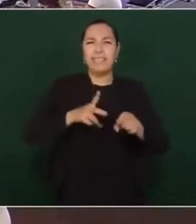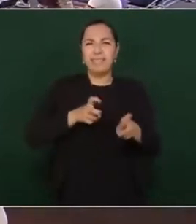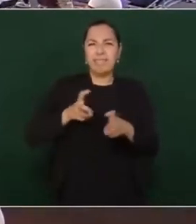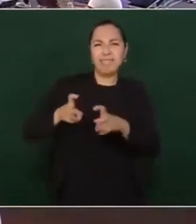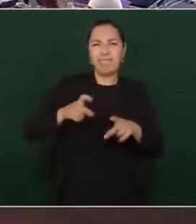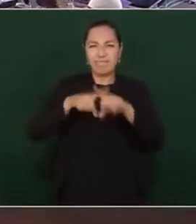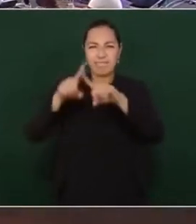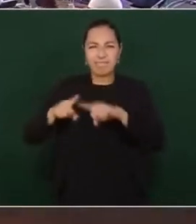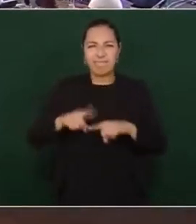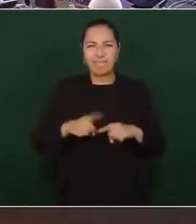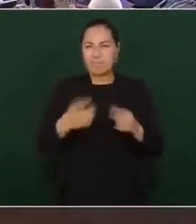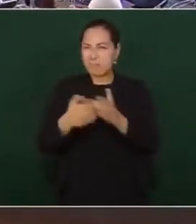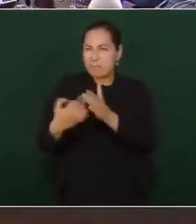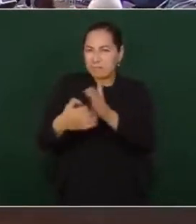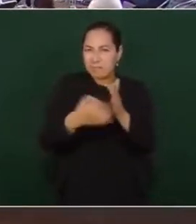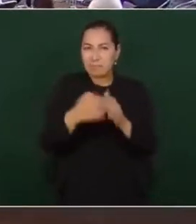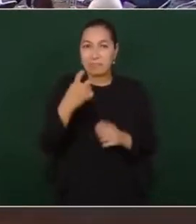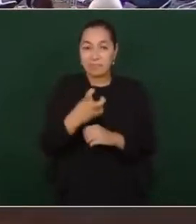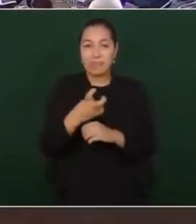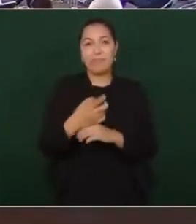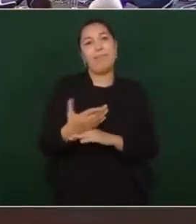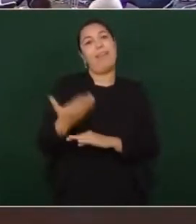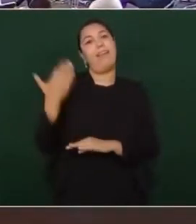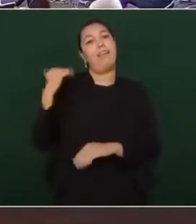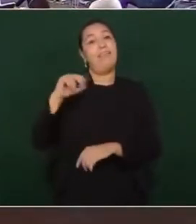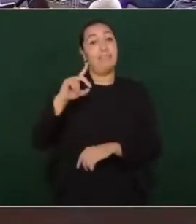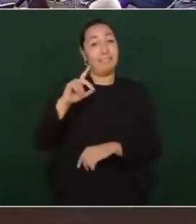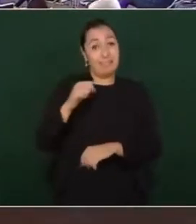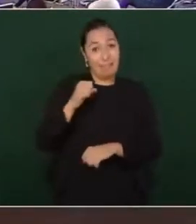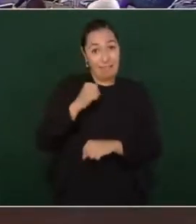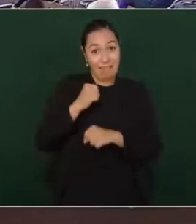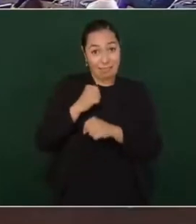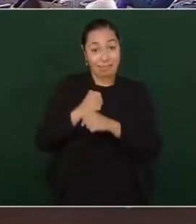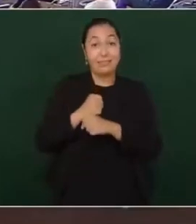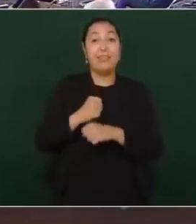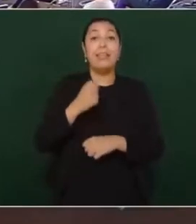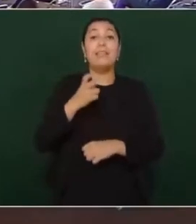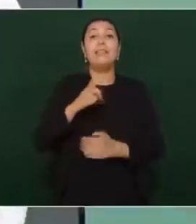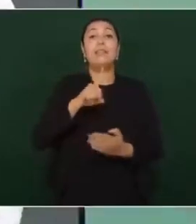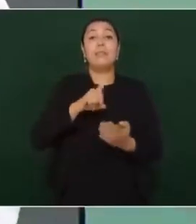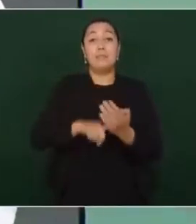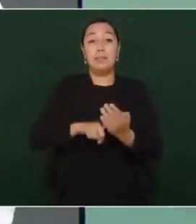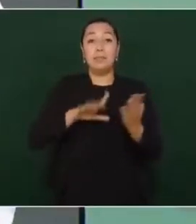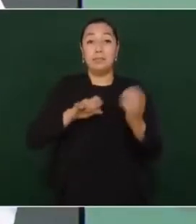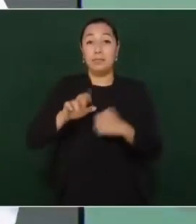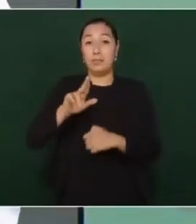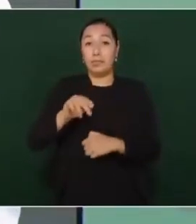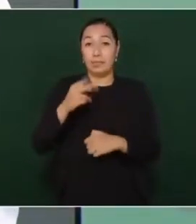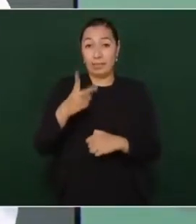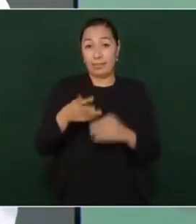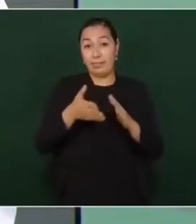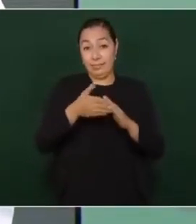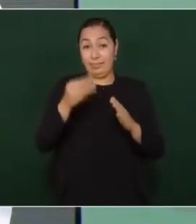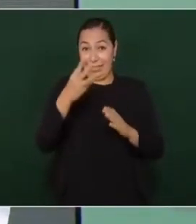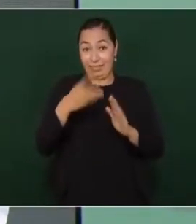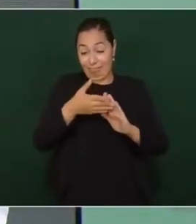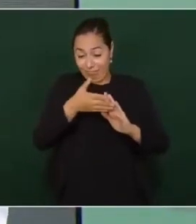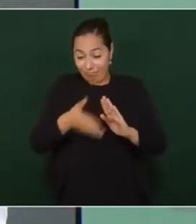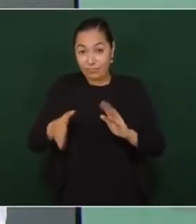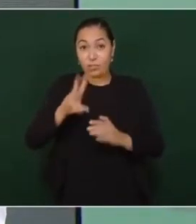36 años, de 1983 al 2018,